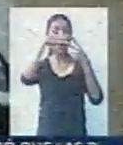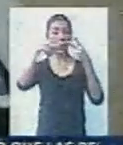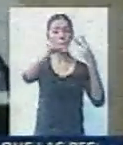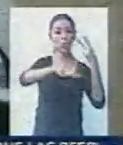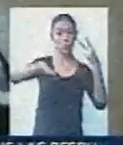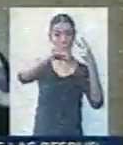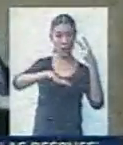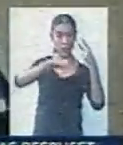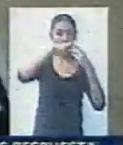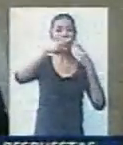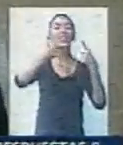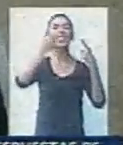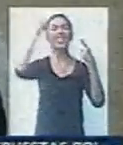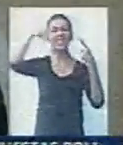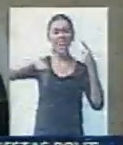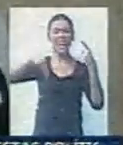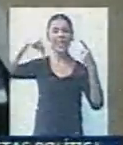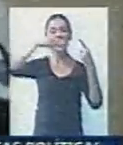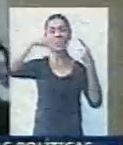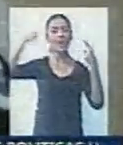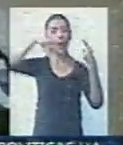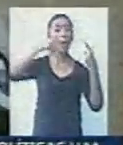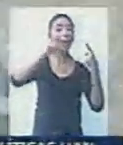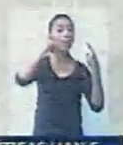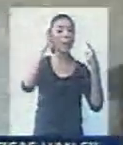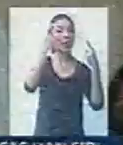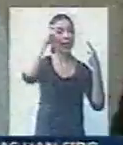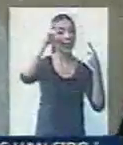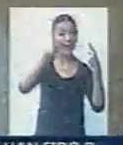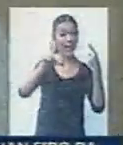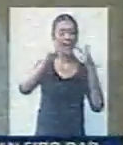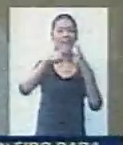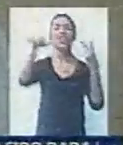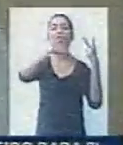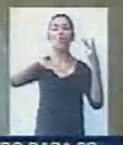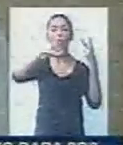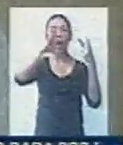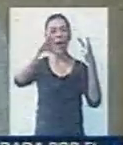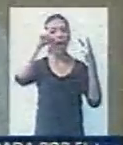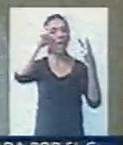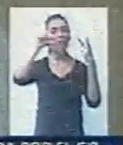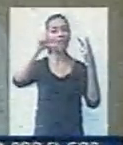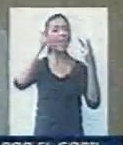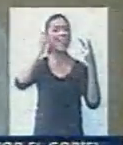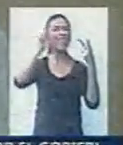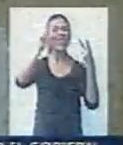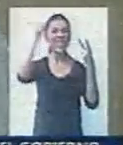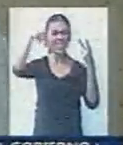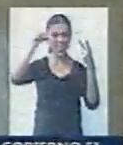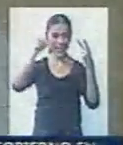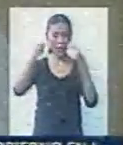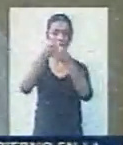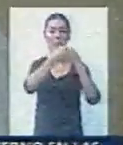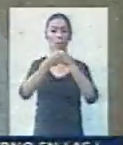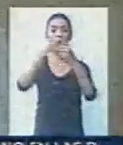Santiago del Estero. Son dos cuadras y media de extensión. En lo que respecta al barrio Nuevo Perico, bueno, hay un proyecto que es la